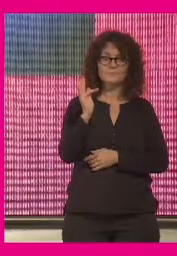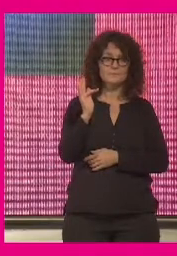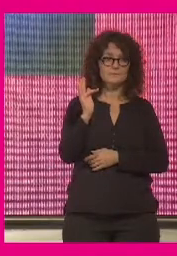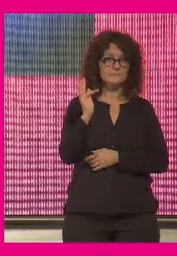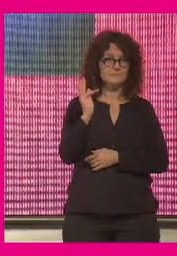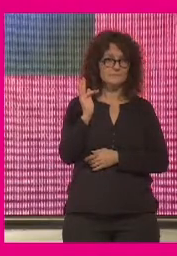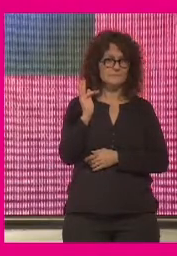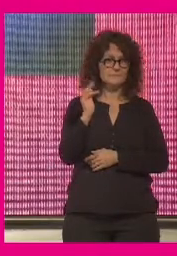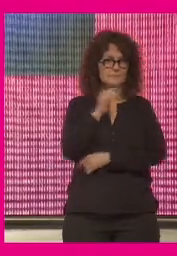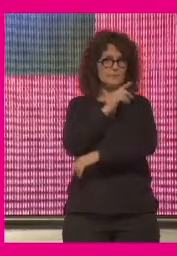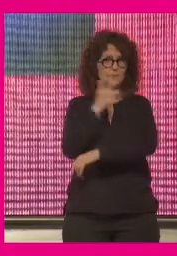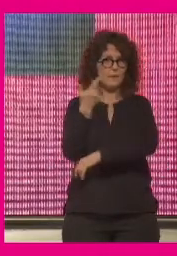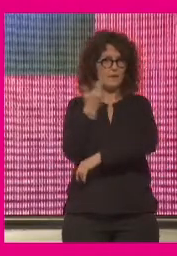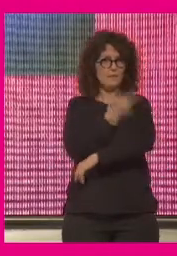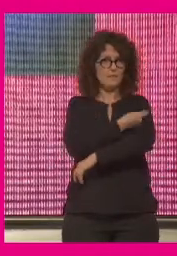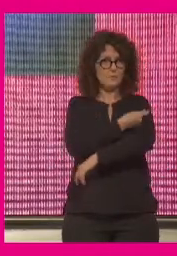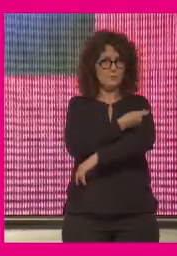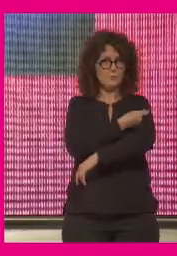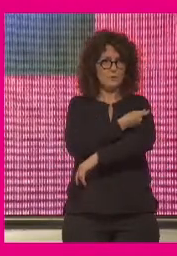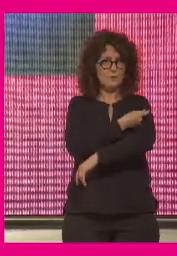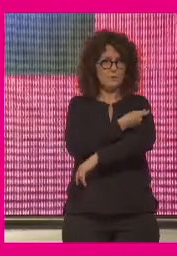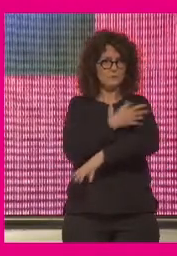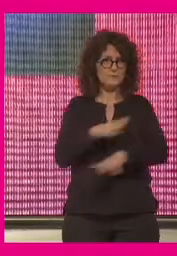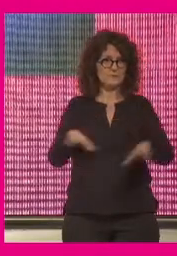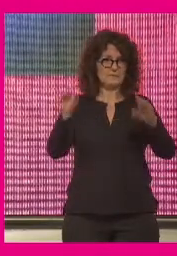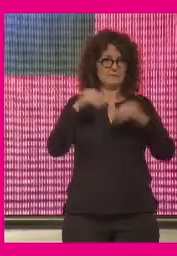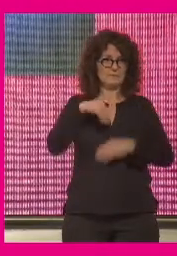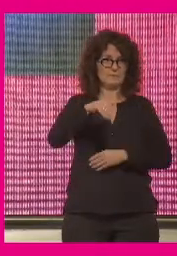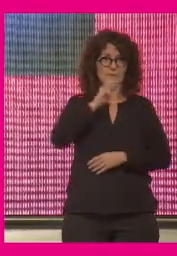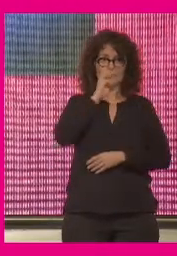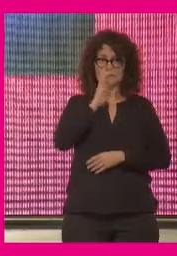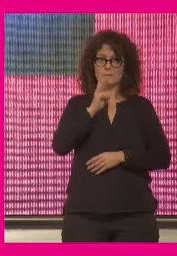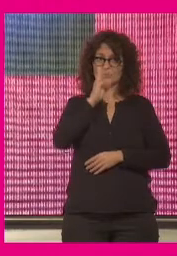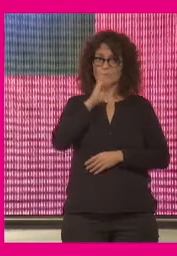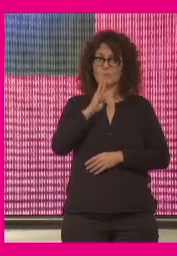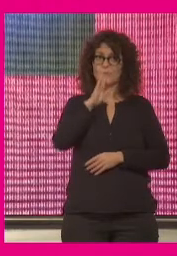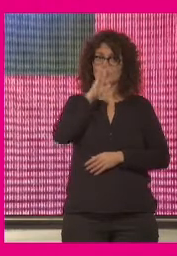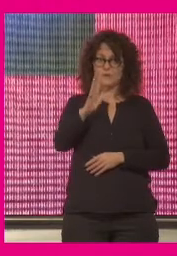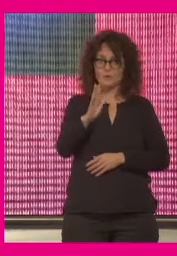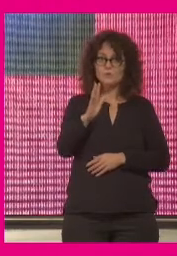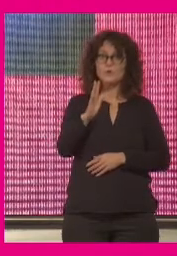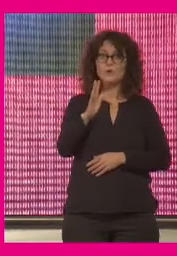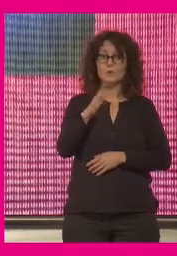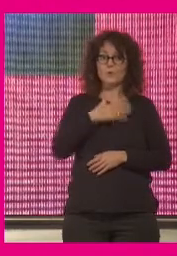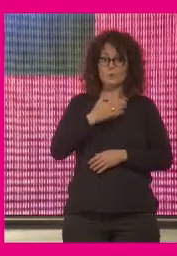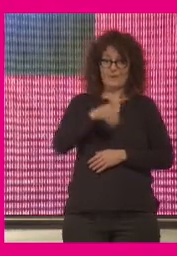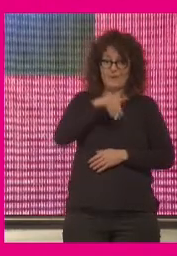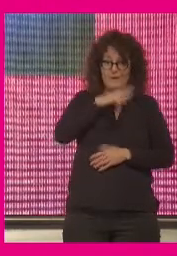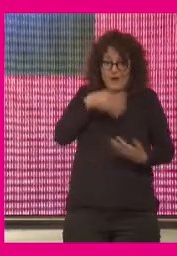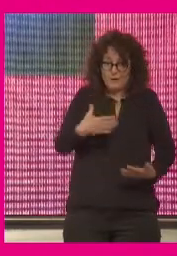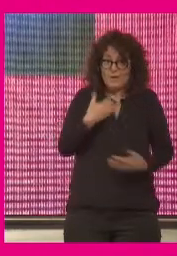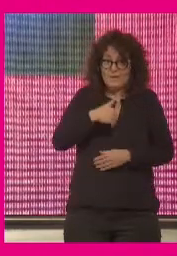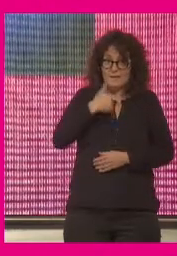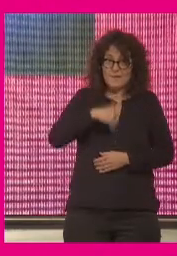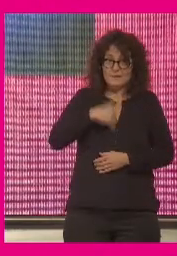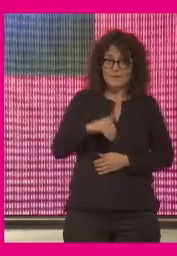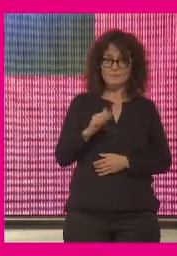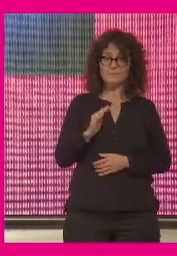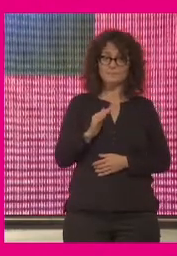entendido que una vacuna son tres, cuatro, cinco años a veces ni llega de repente ahora sabemos que probablemente esté ya y sin embargo